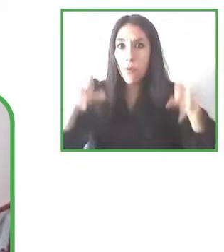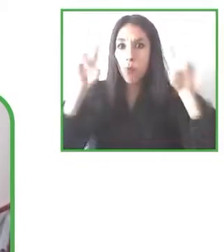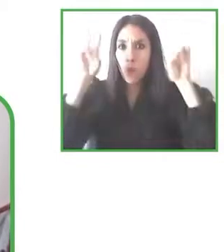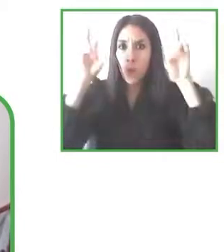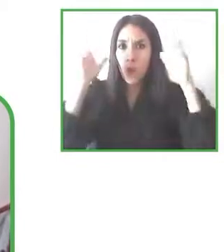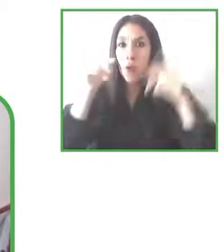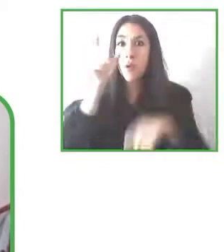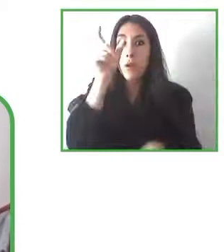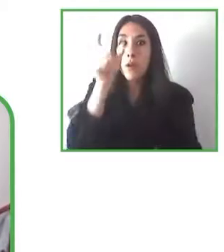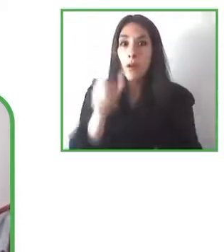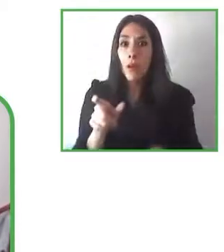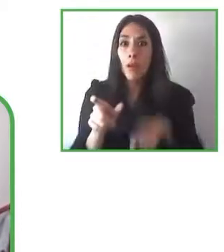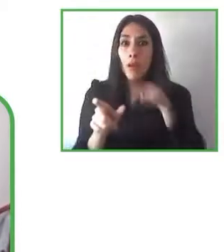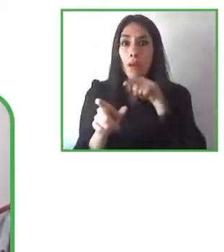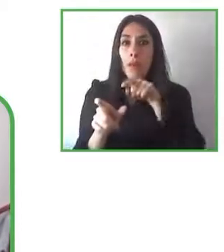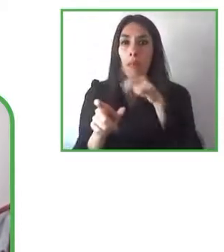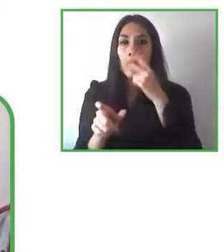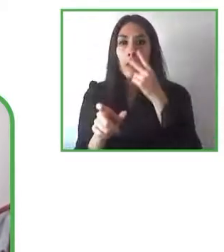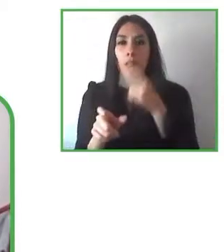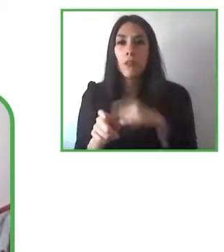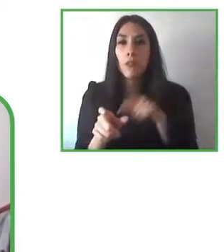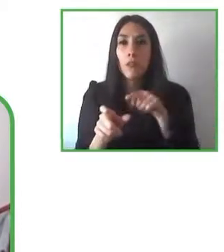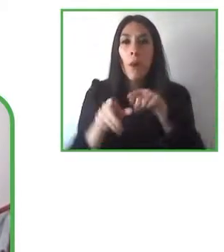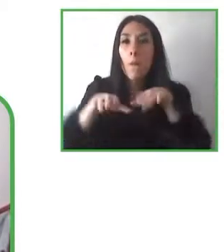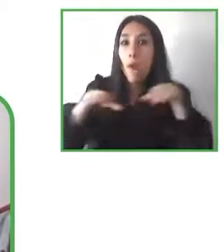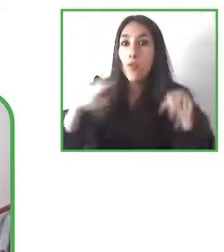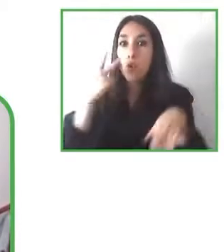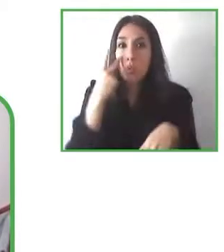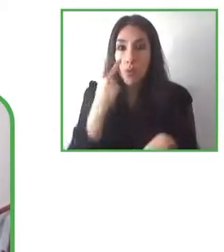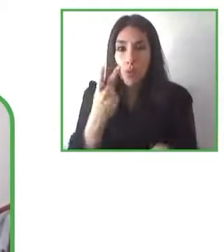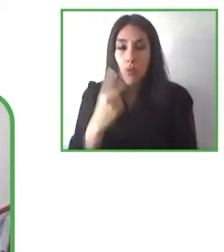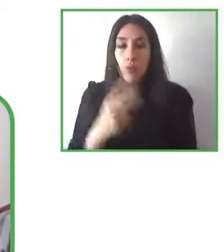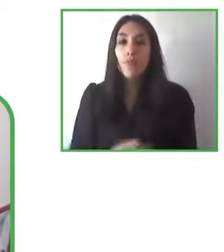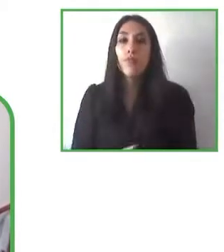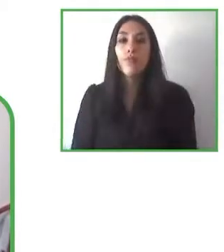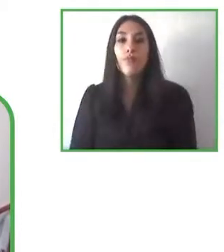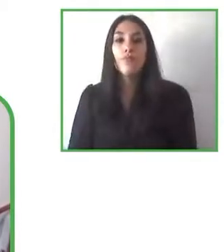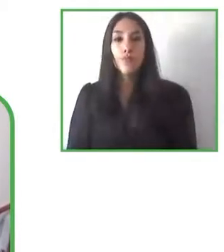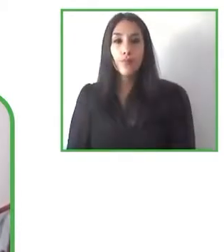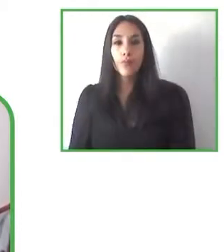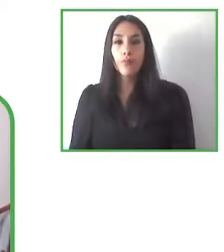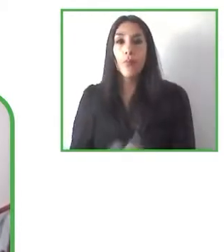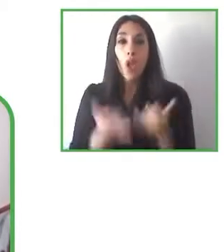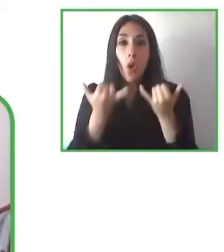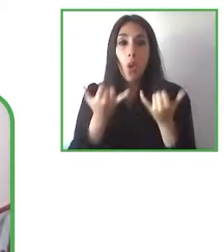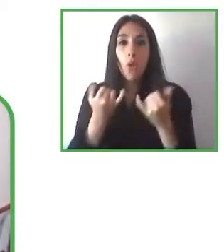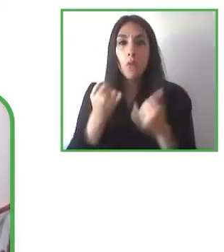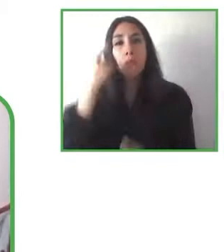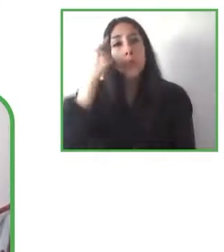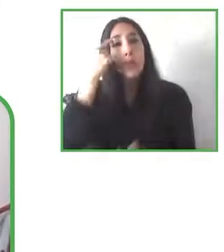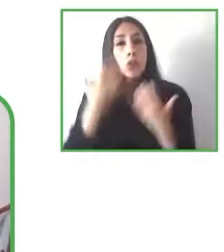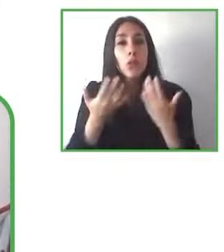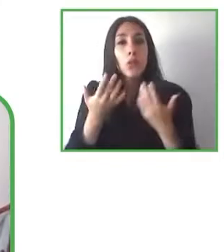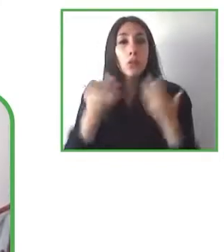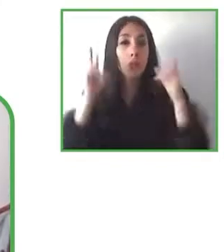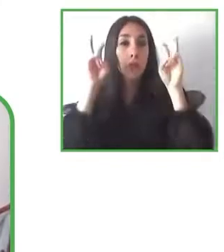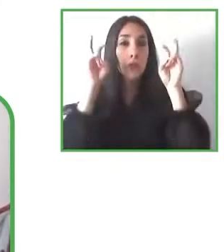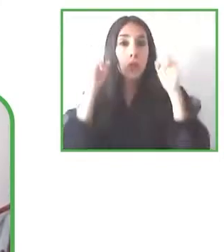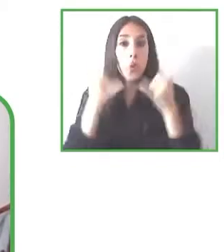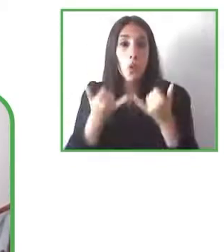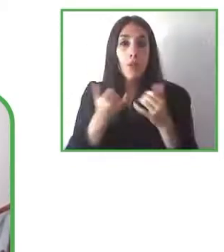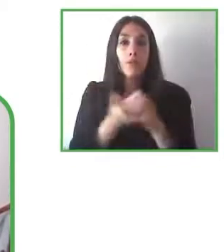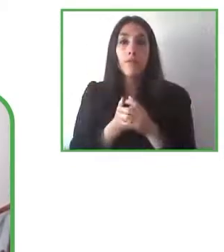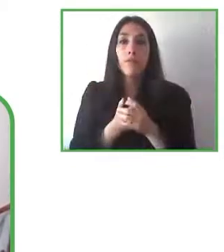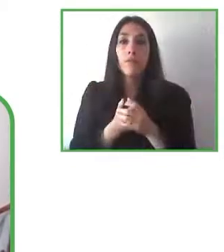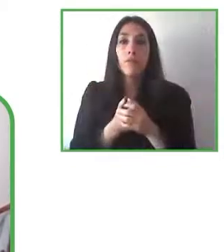aquí también es pensar en términos de que ahora son niños pero el día de mañana van a ser adultos y eventualmente pues bueno, va a ser necesario